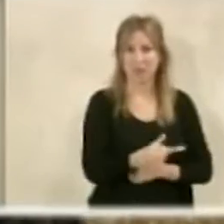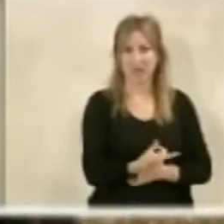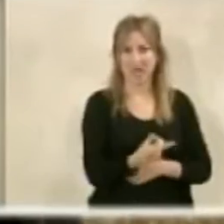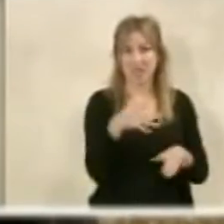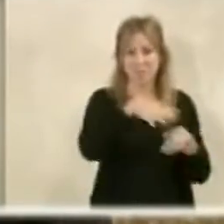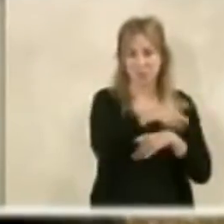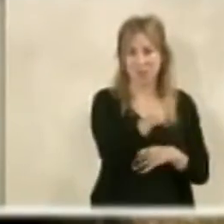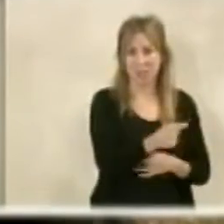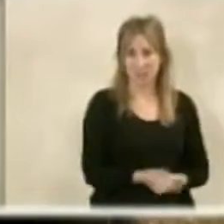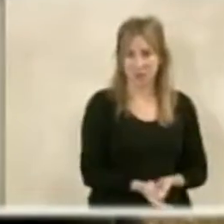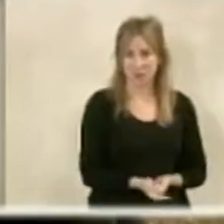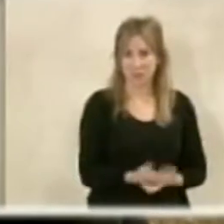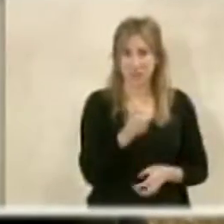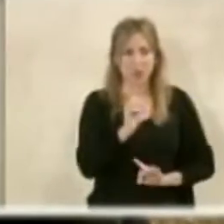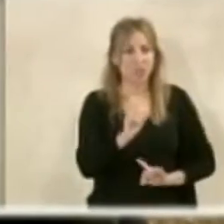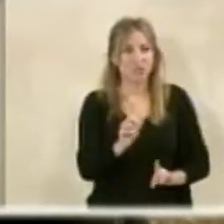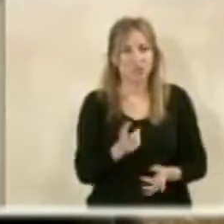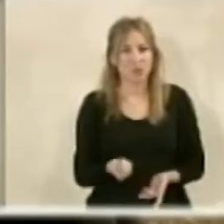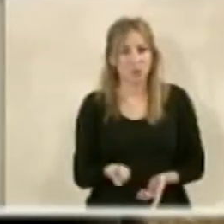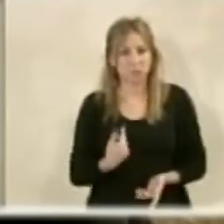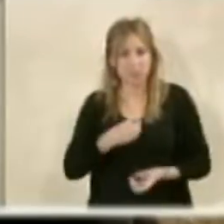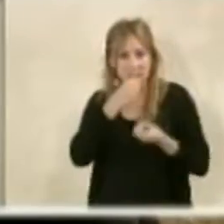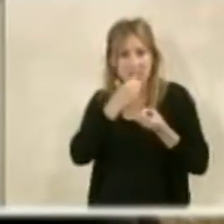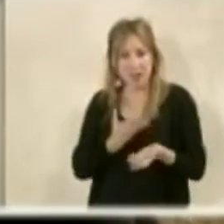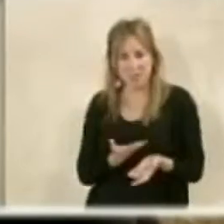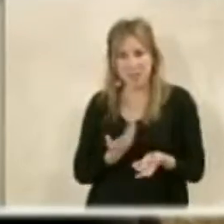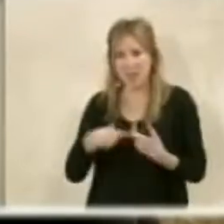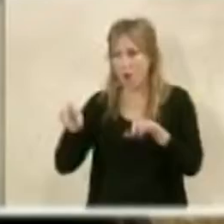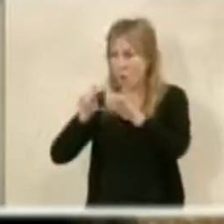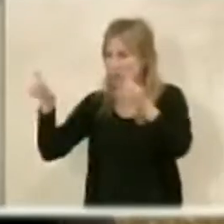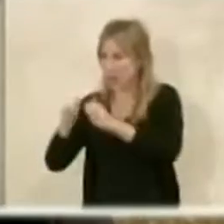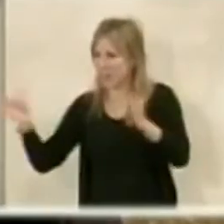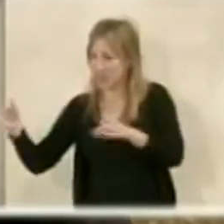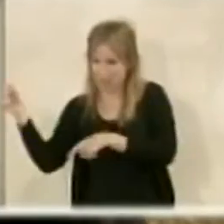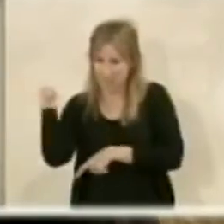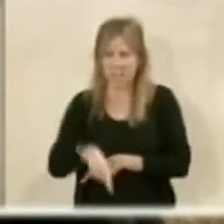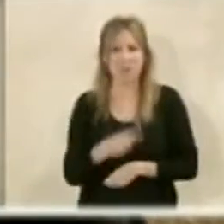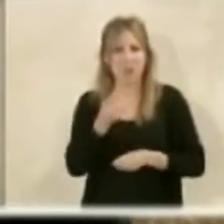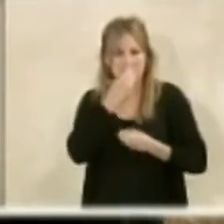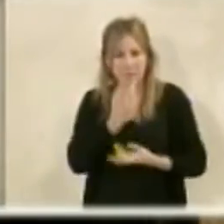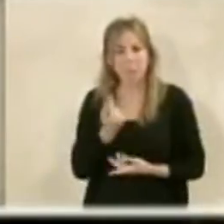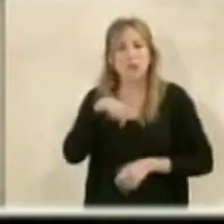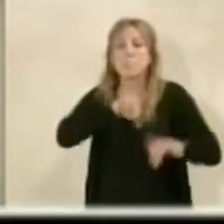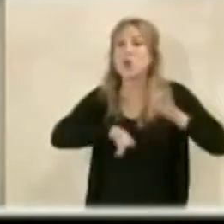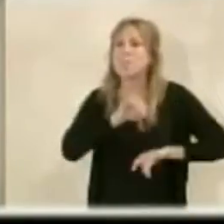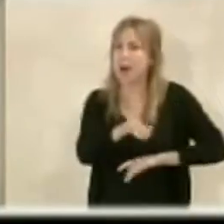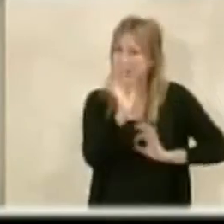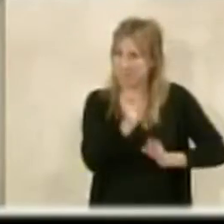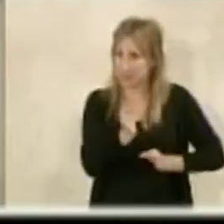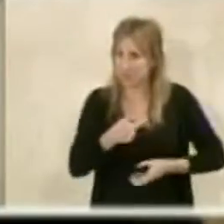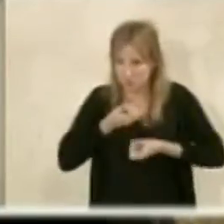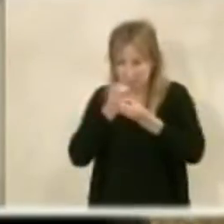decir, que está bien que venga un gran área comercial, pero también tiene sus problemas y nosotros lo estamos diciendo.